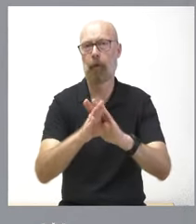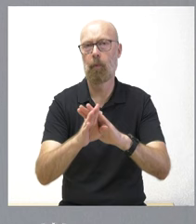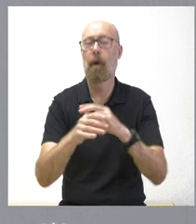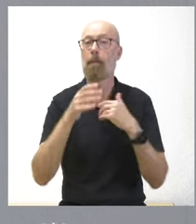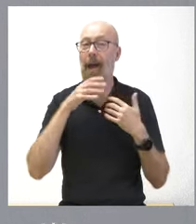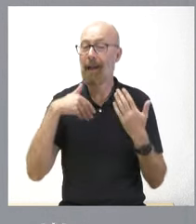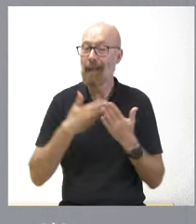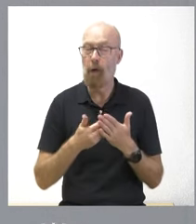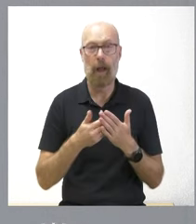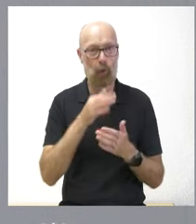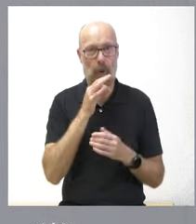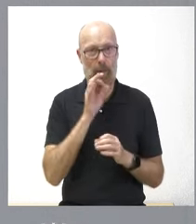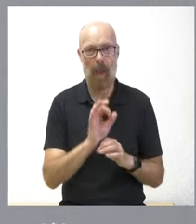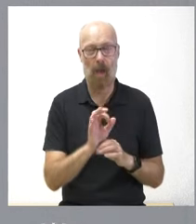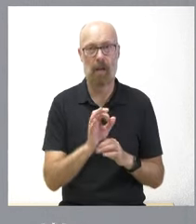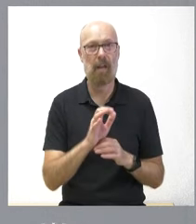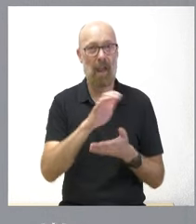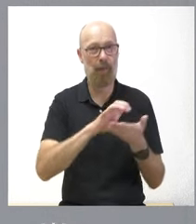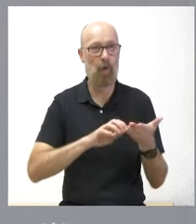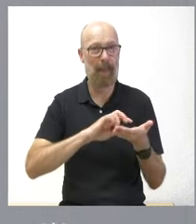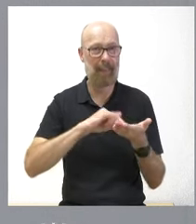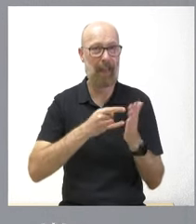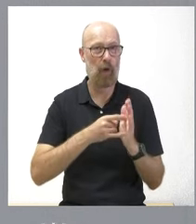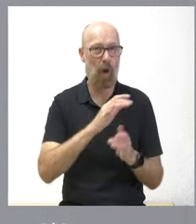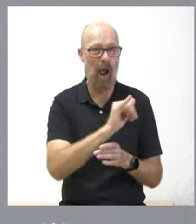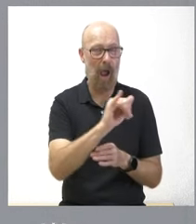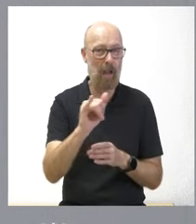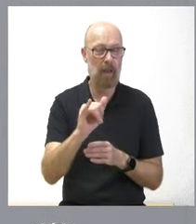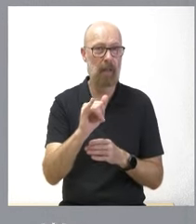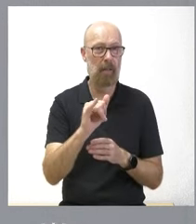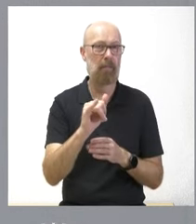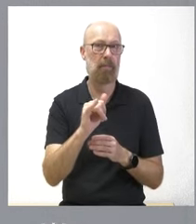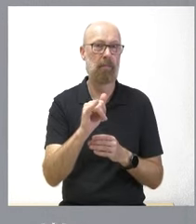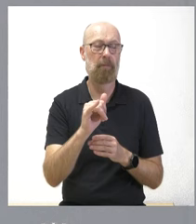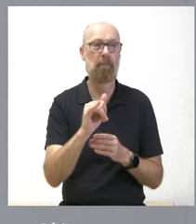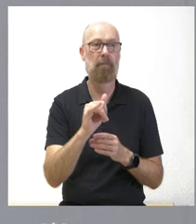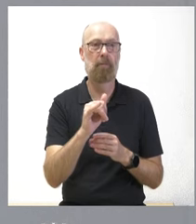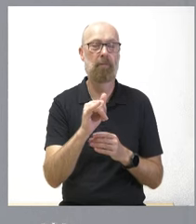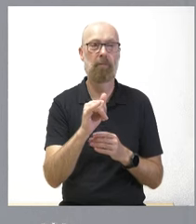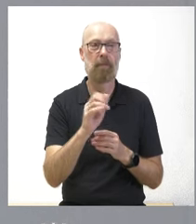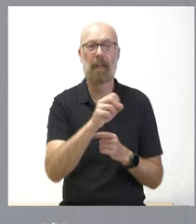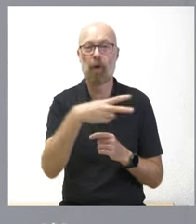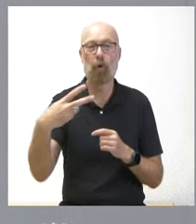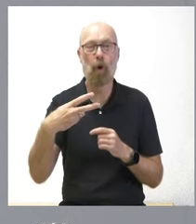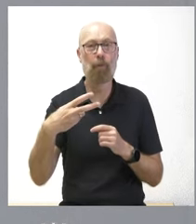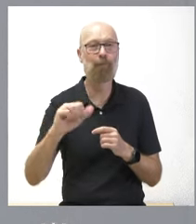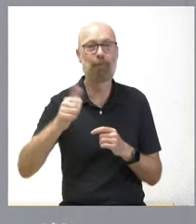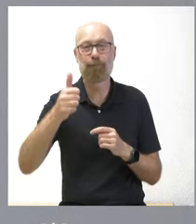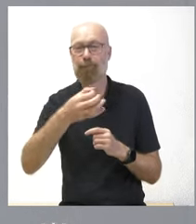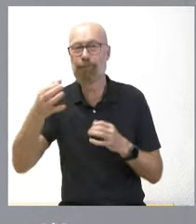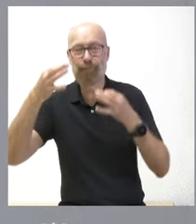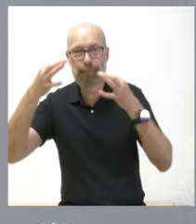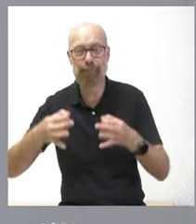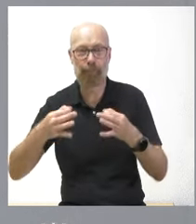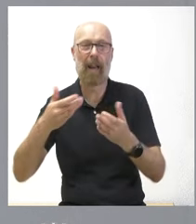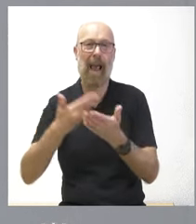ha producido y por tanto de los informes técnicos que se han solicitado no se ha derivado todavía con contundencia con